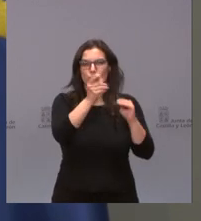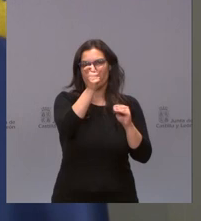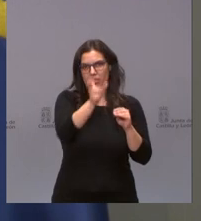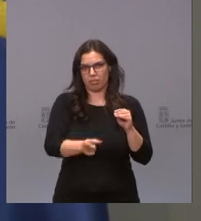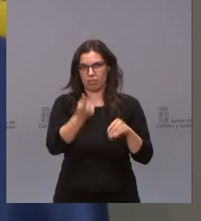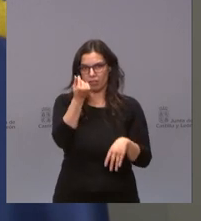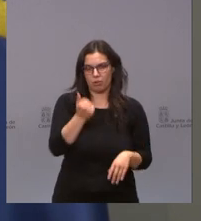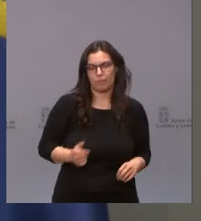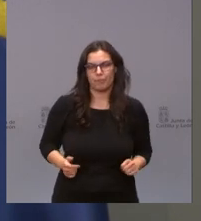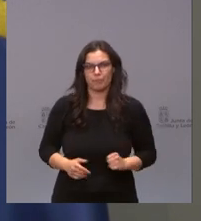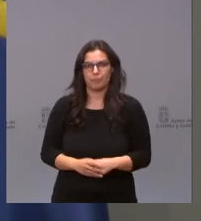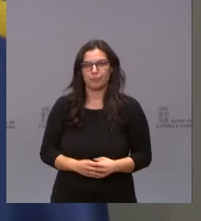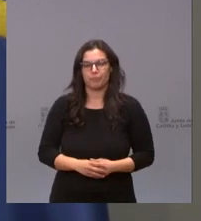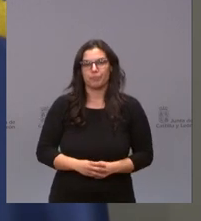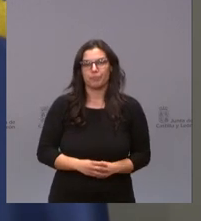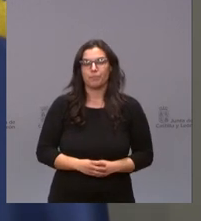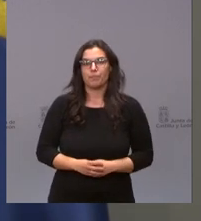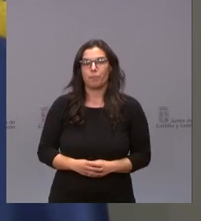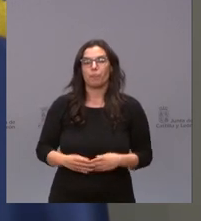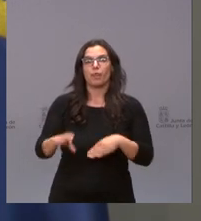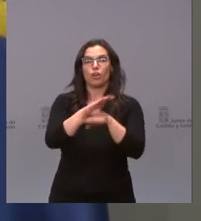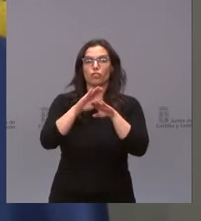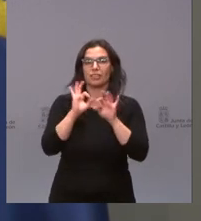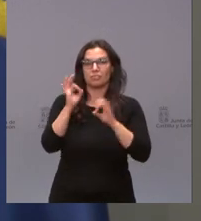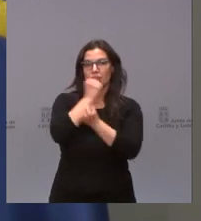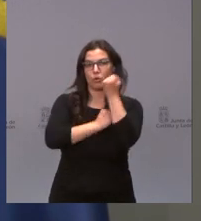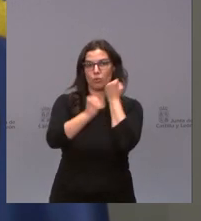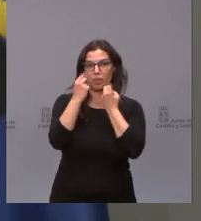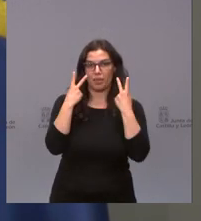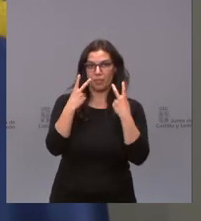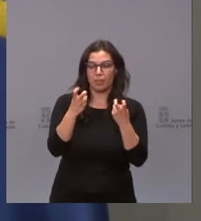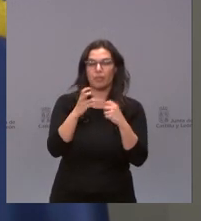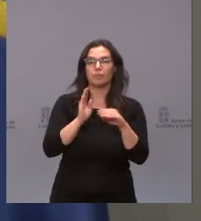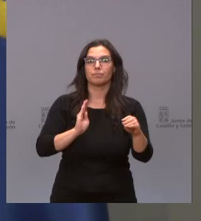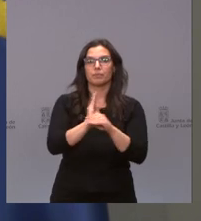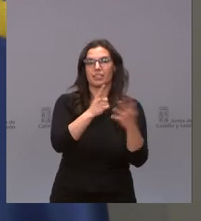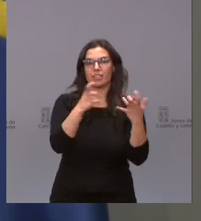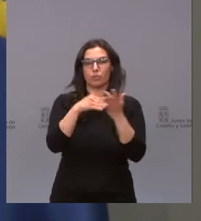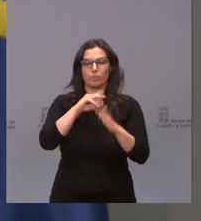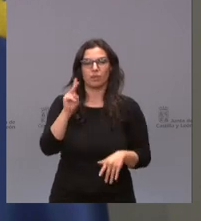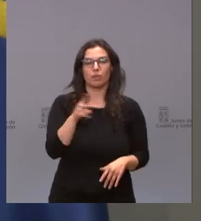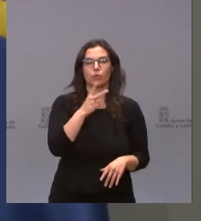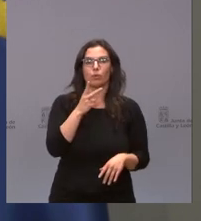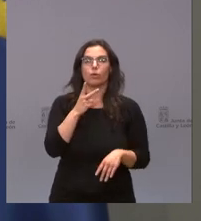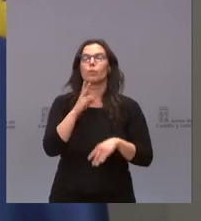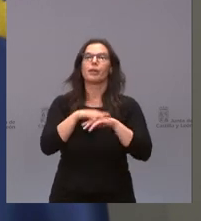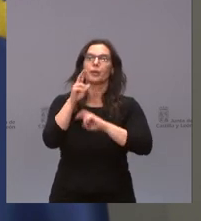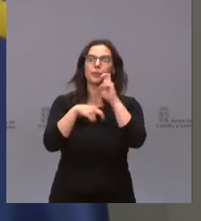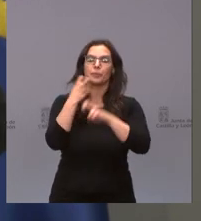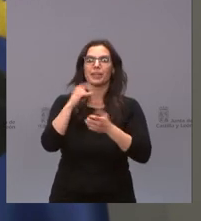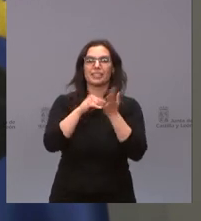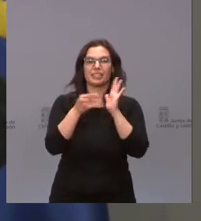Por parte de la Consejería de Economía y Hacienda, se destinan 600.000 euros para renovar el sistema de